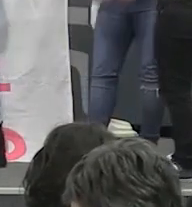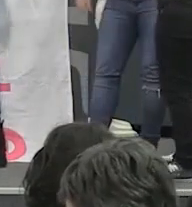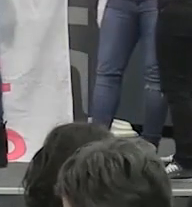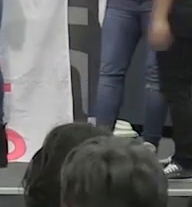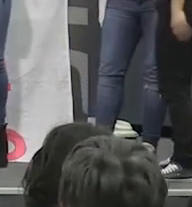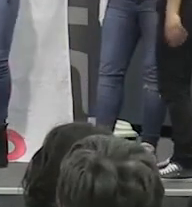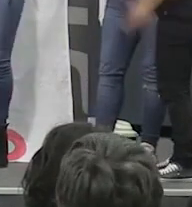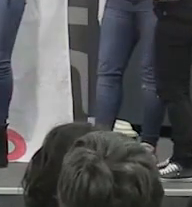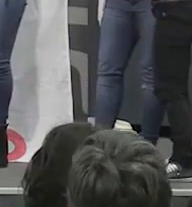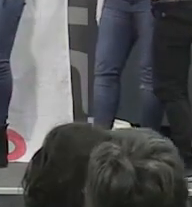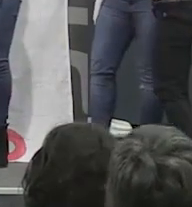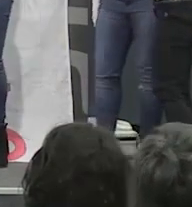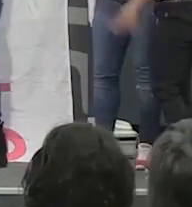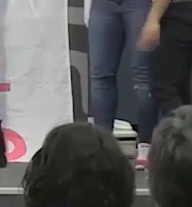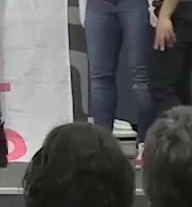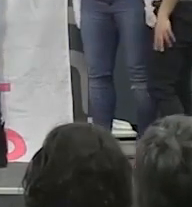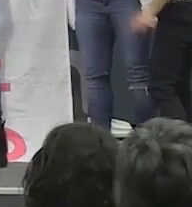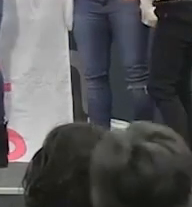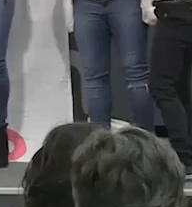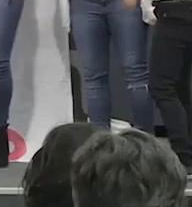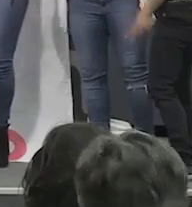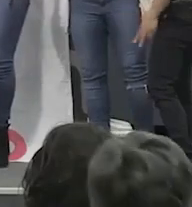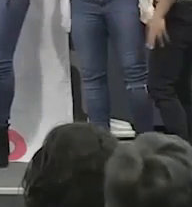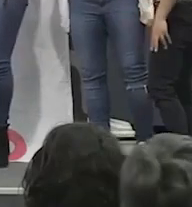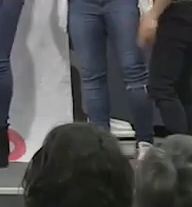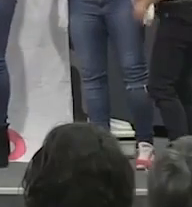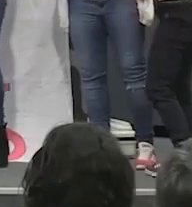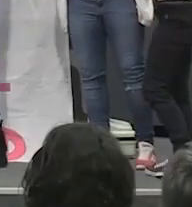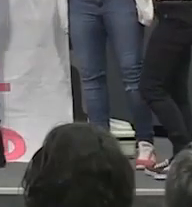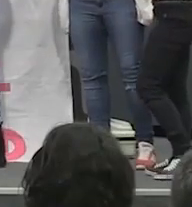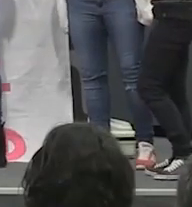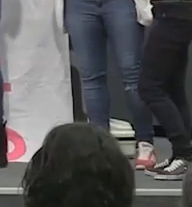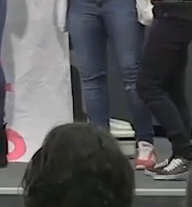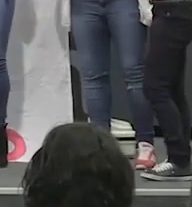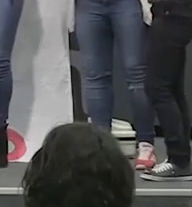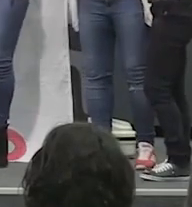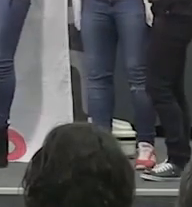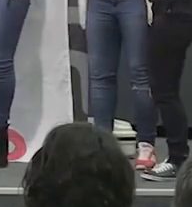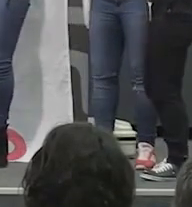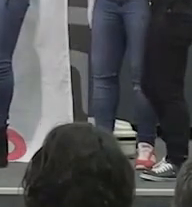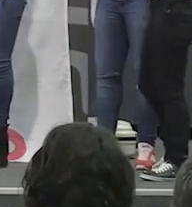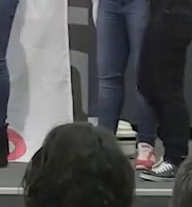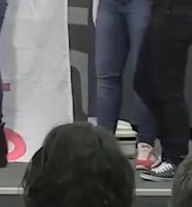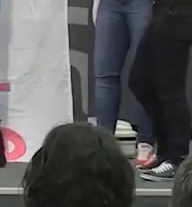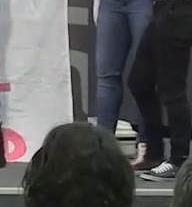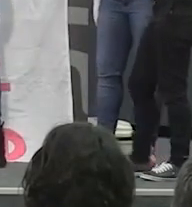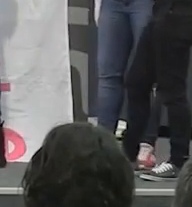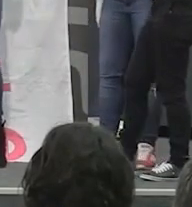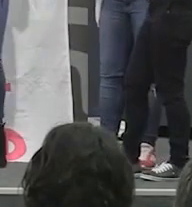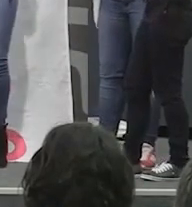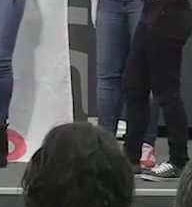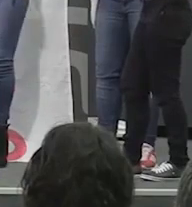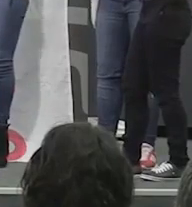Soy la invisible transmisora de fuego Llevo en mi pecho hierro y